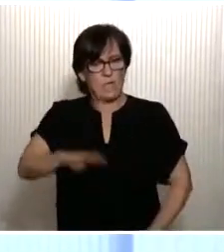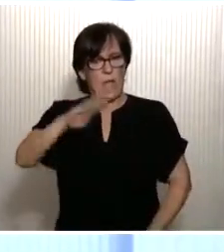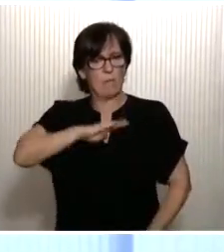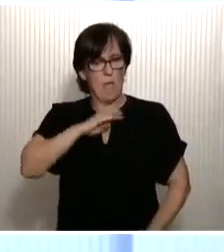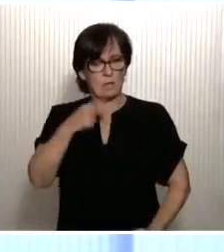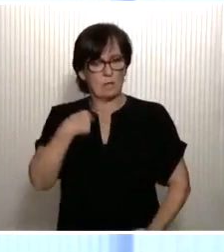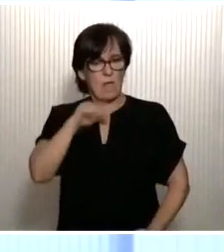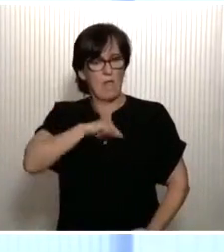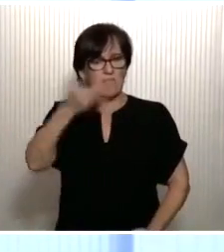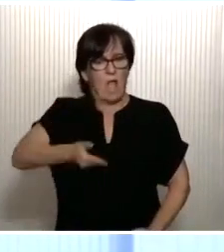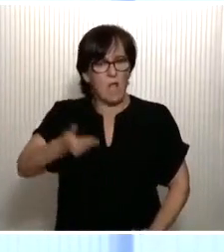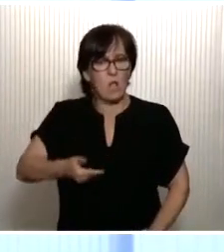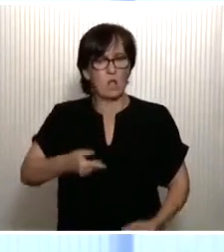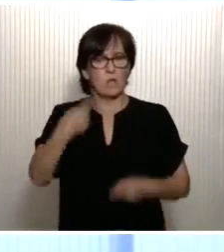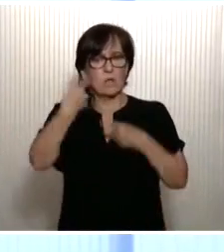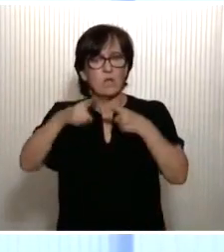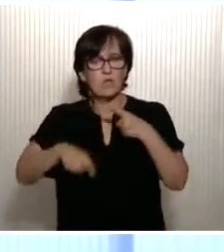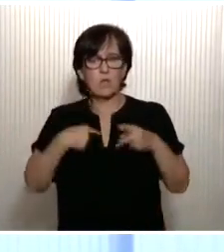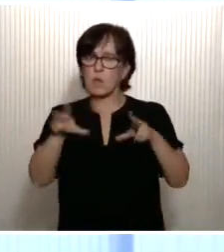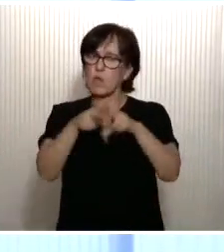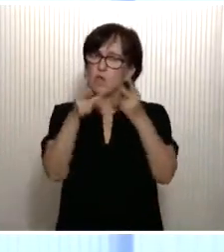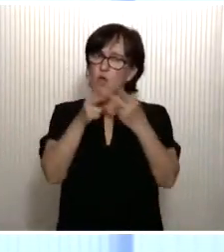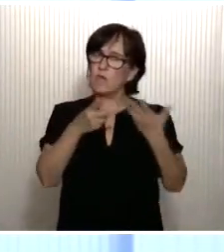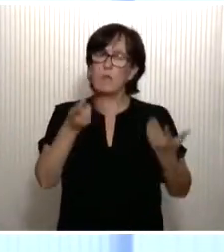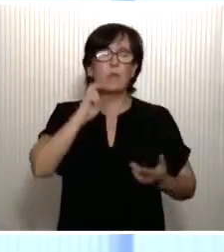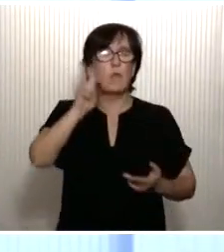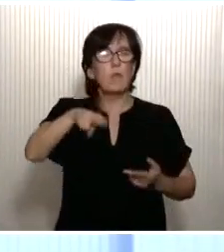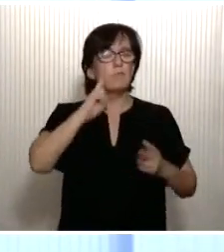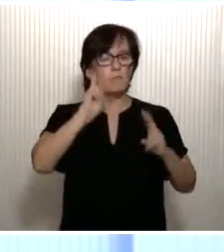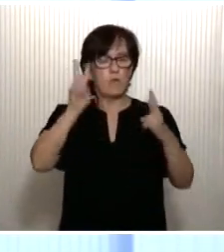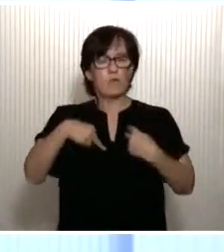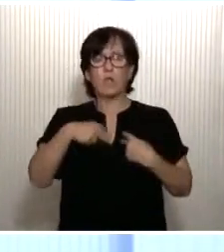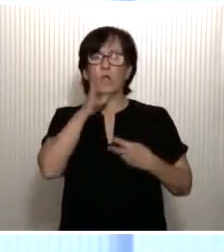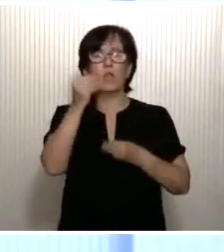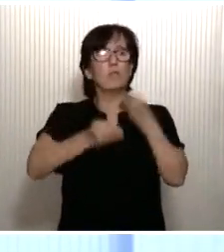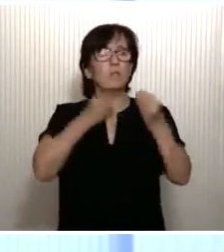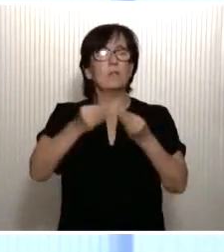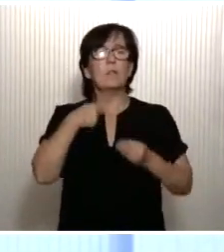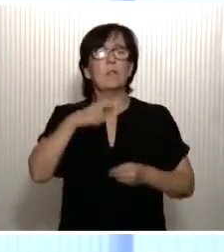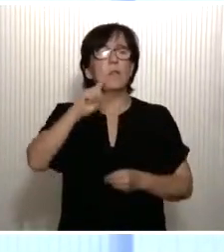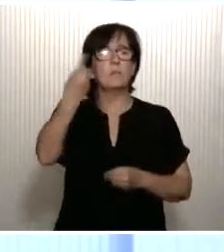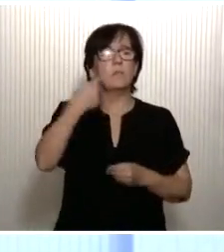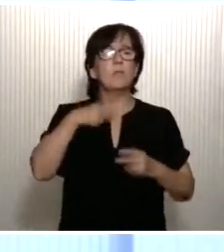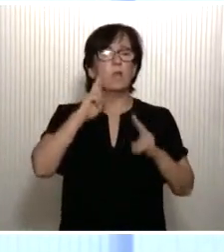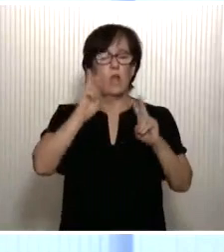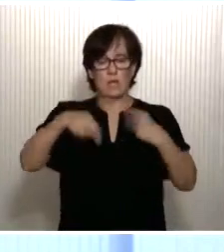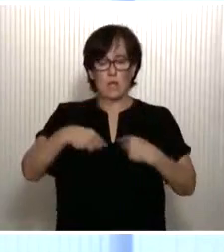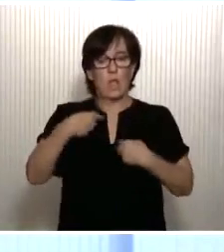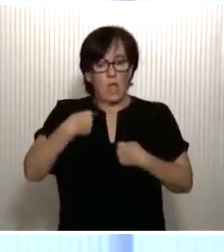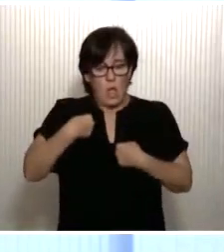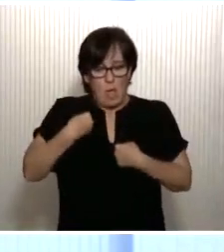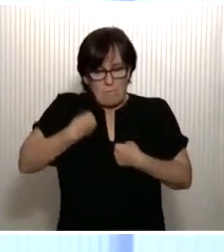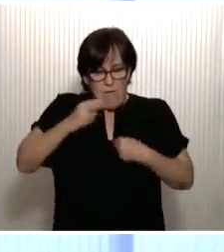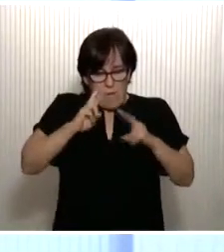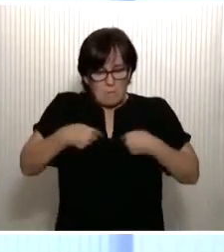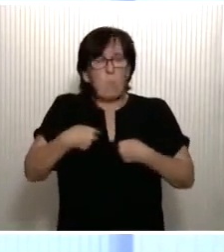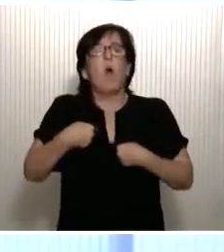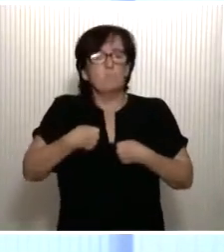valores, nuestras virtudes como sociedad. Y quizá deberíamos empezar por reconocérnoslas nosotros mismos,